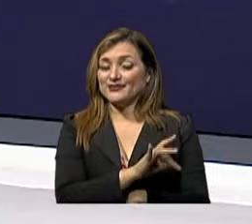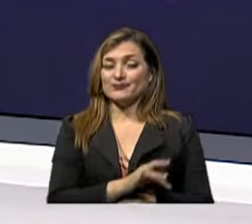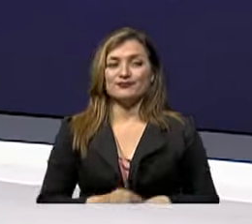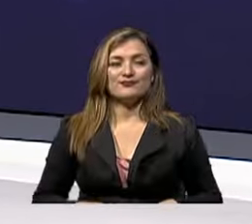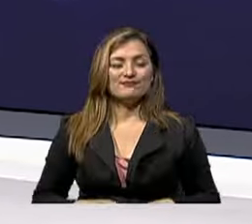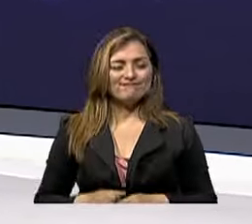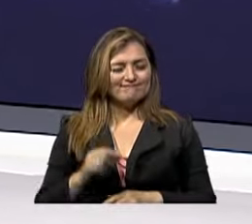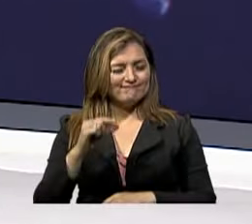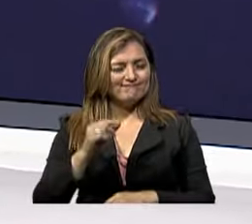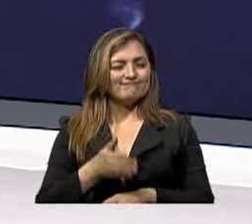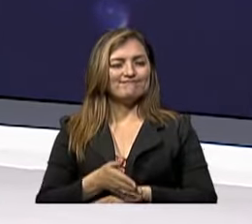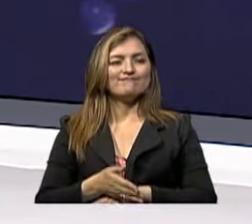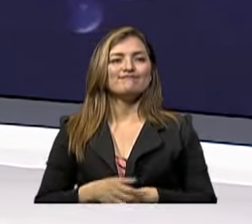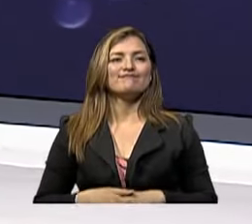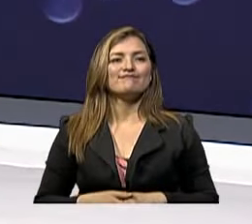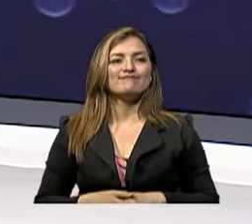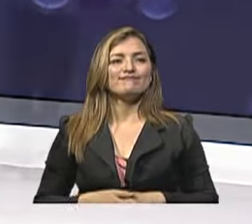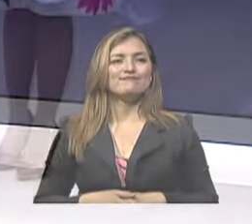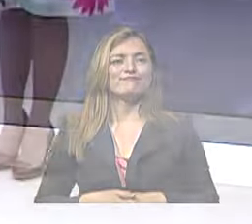Ya regresamos Sigan con nosotros